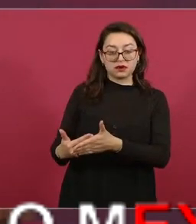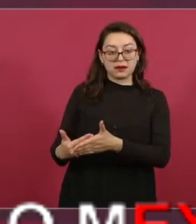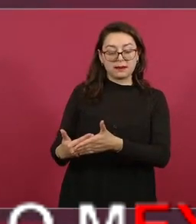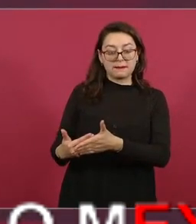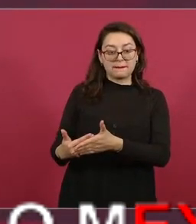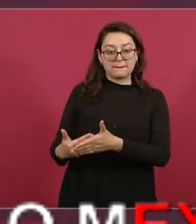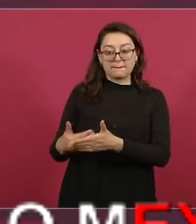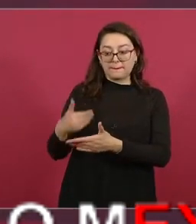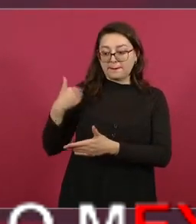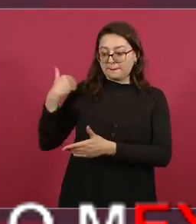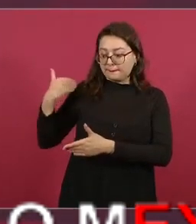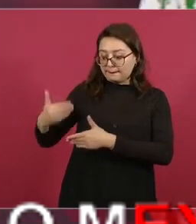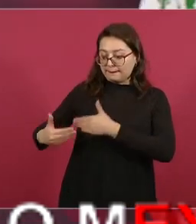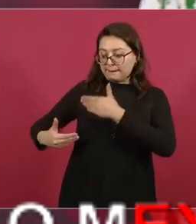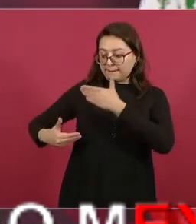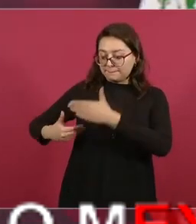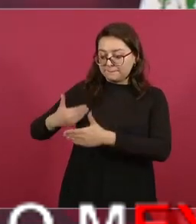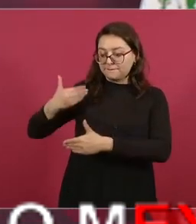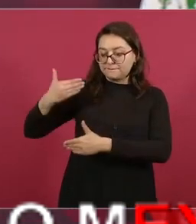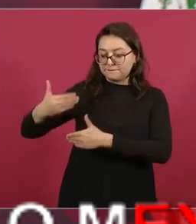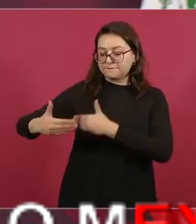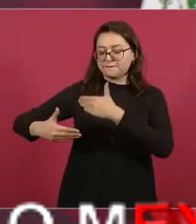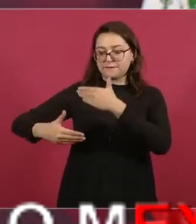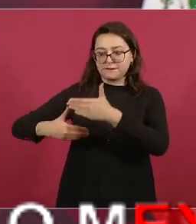los simuladores